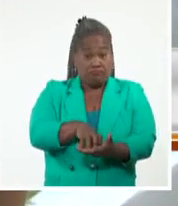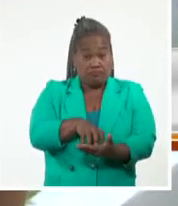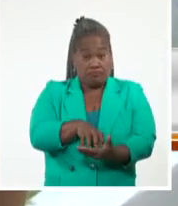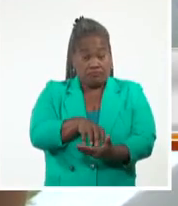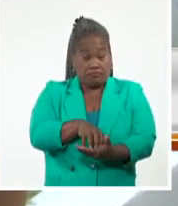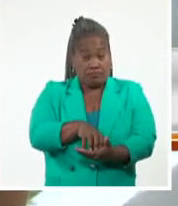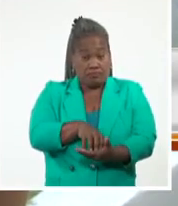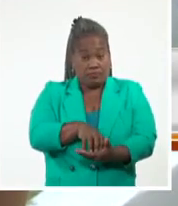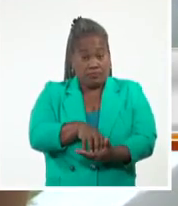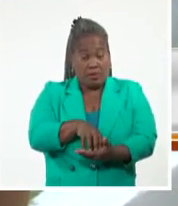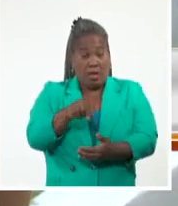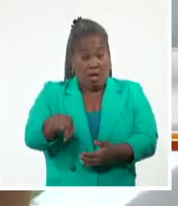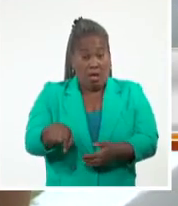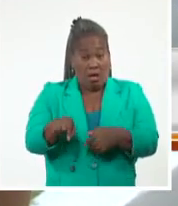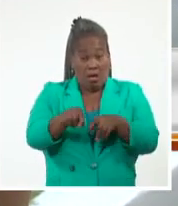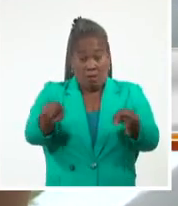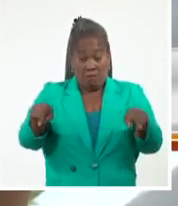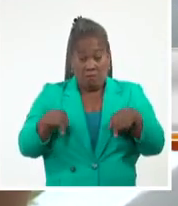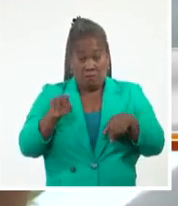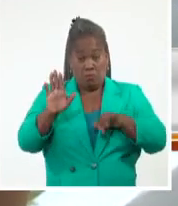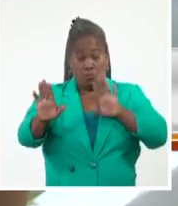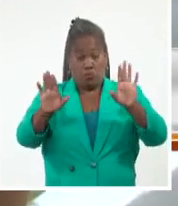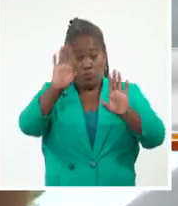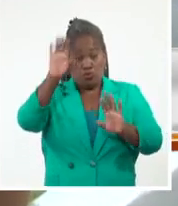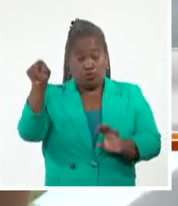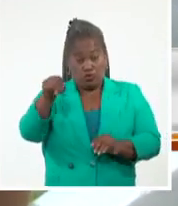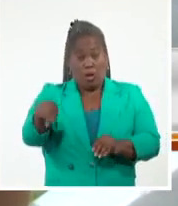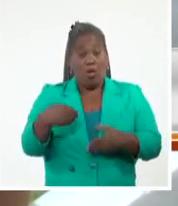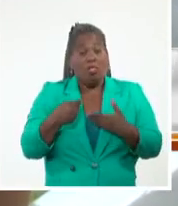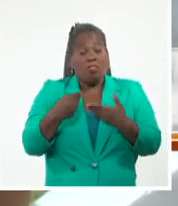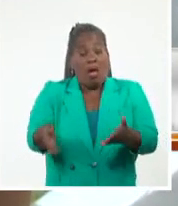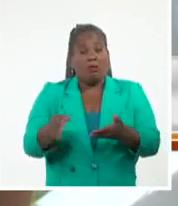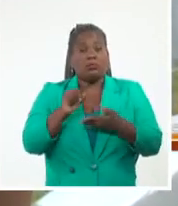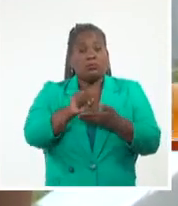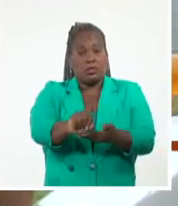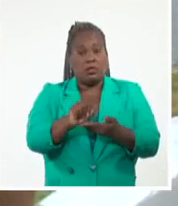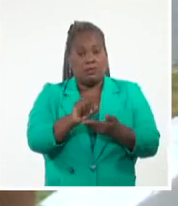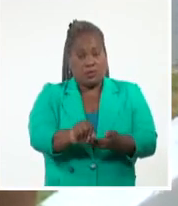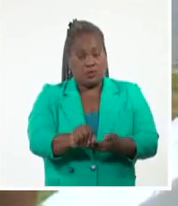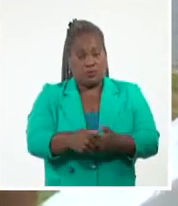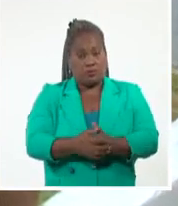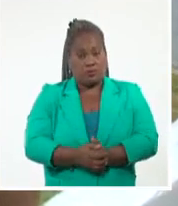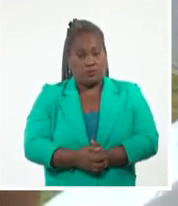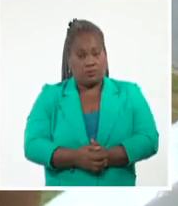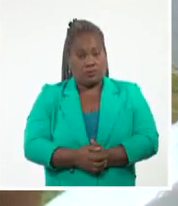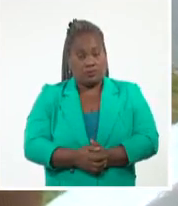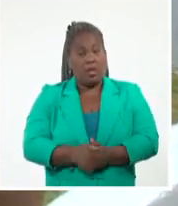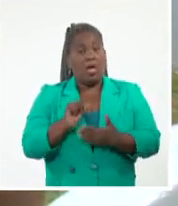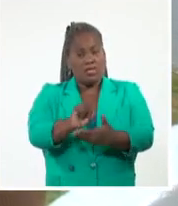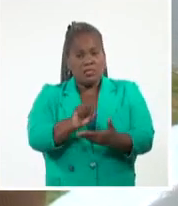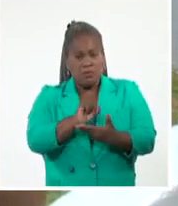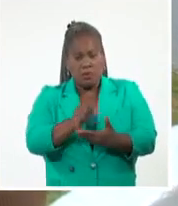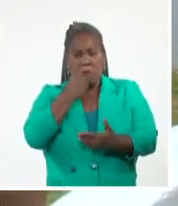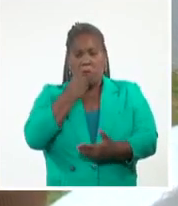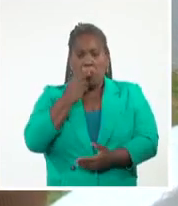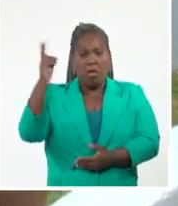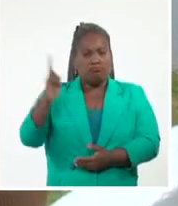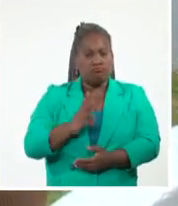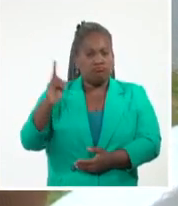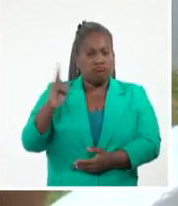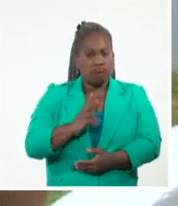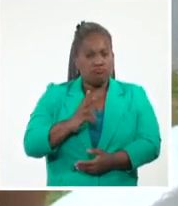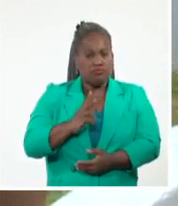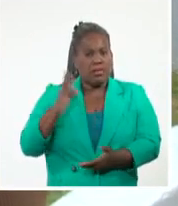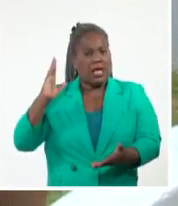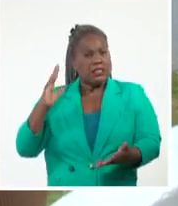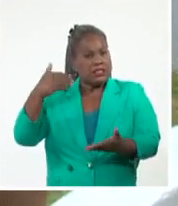espacio del museo que en estos momentos está brindando el servicio. Este servicio pueden acceder llegando hasta nuestra